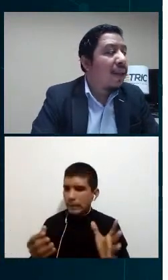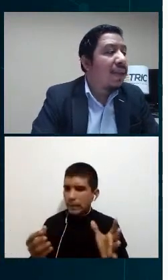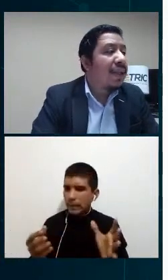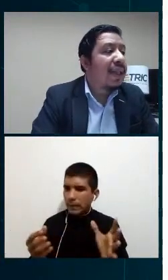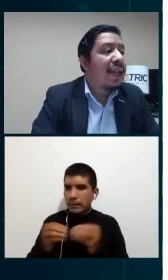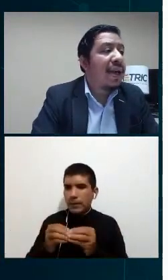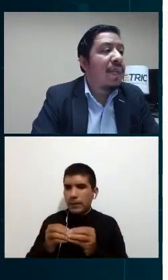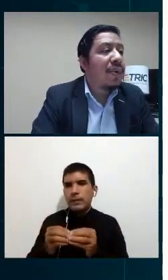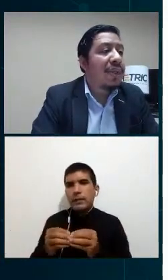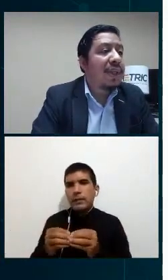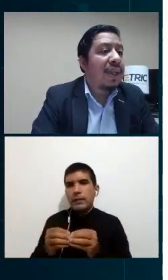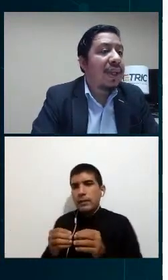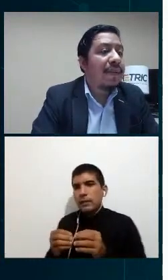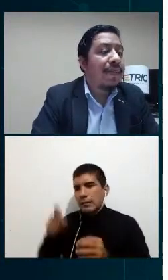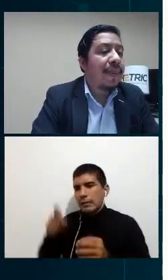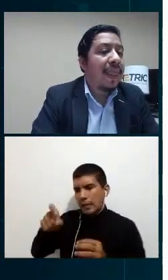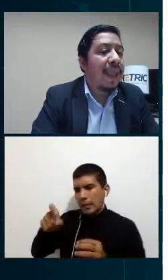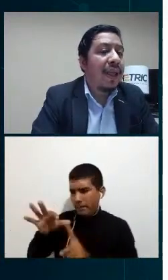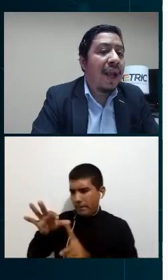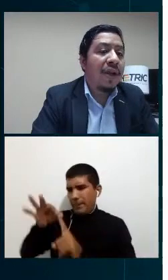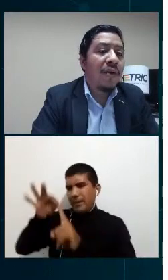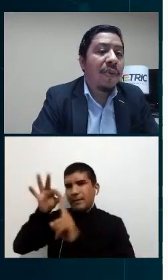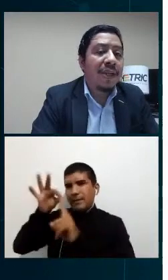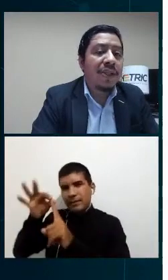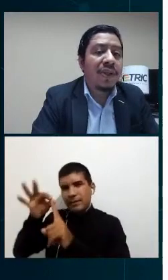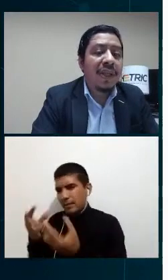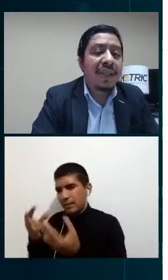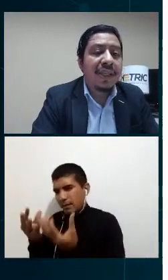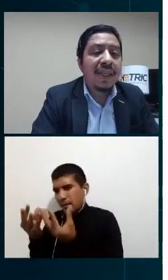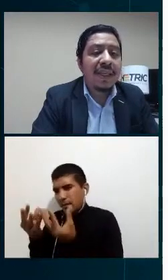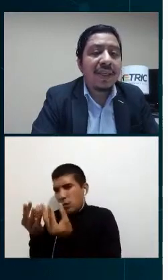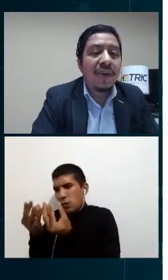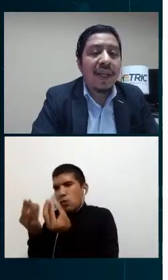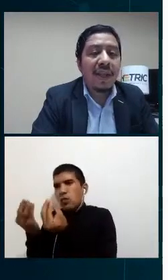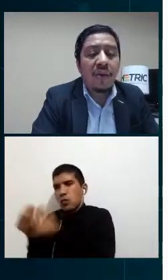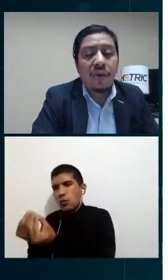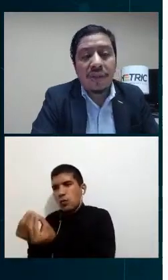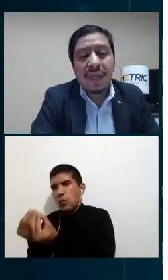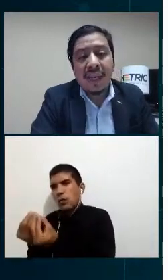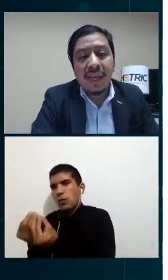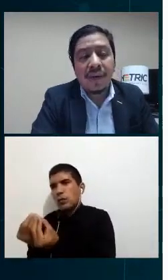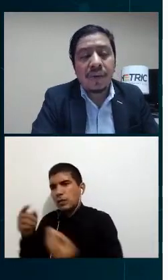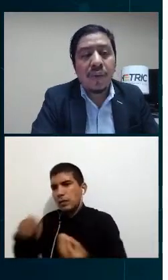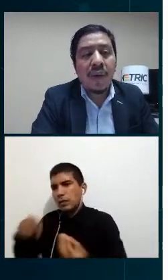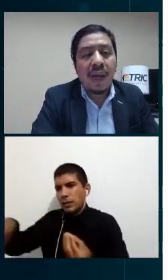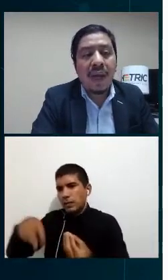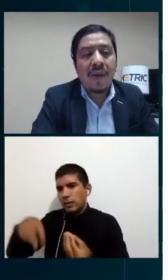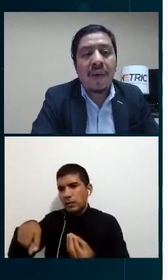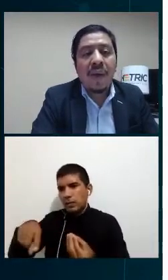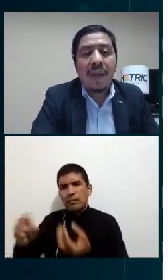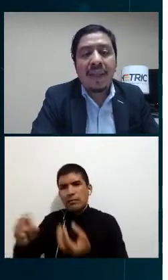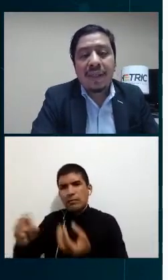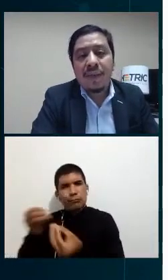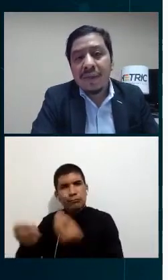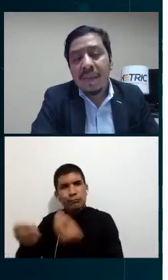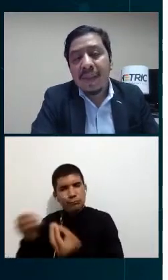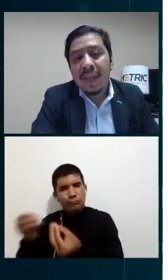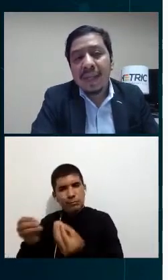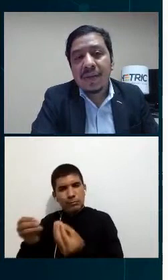entonces teníamos la incorporación de esta unidad con dos ingenieros uno a cargo